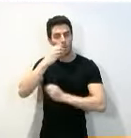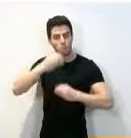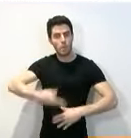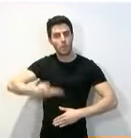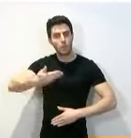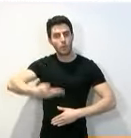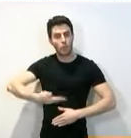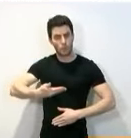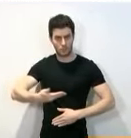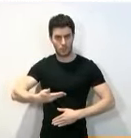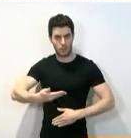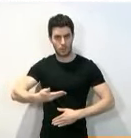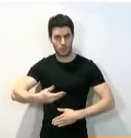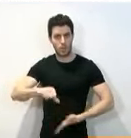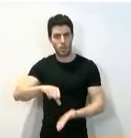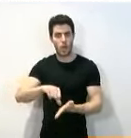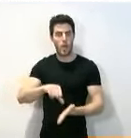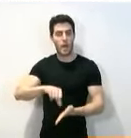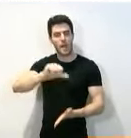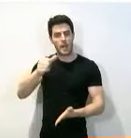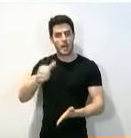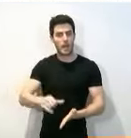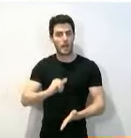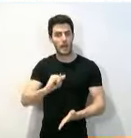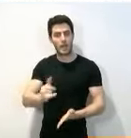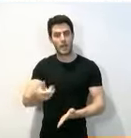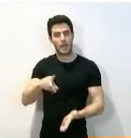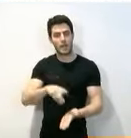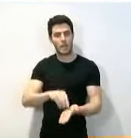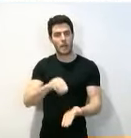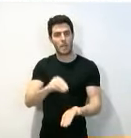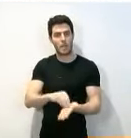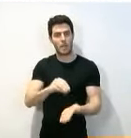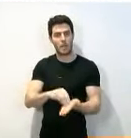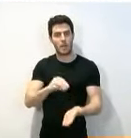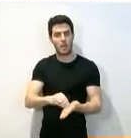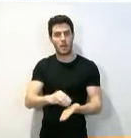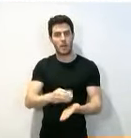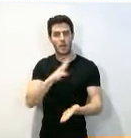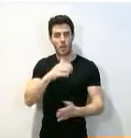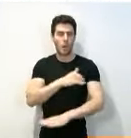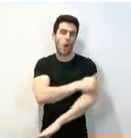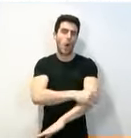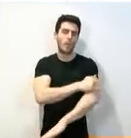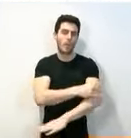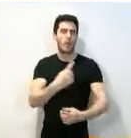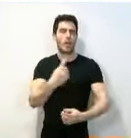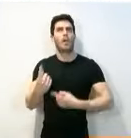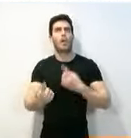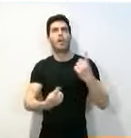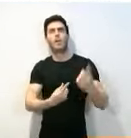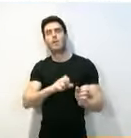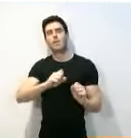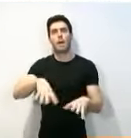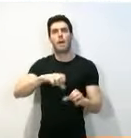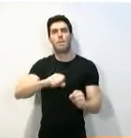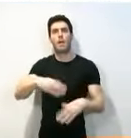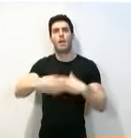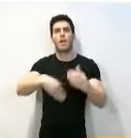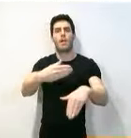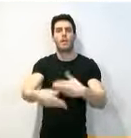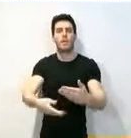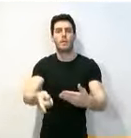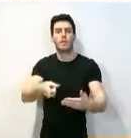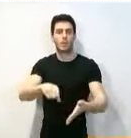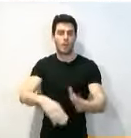en la ciudad de Nájera y que, en muchas ocasiones, por unos u otros gobiernos, ha estado abandonado y que, sin embargo, se ha mantenido por el